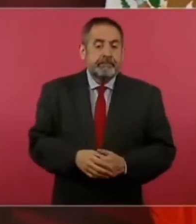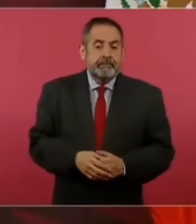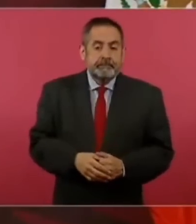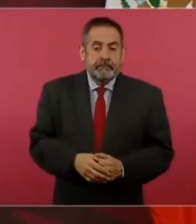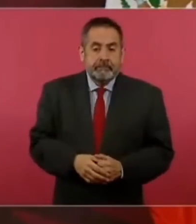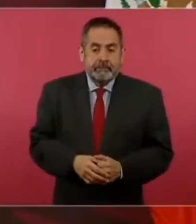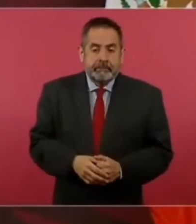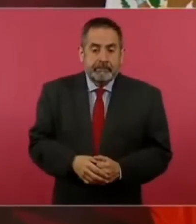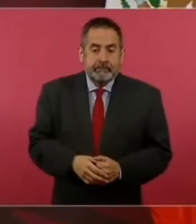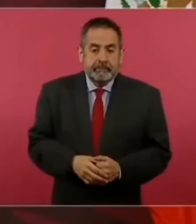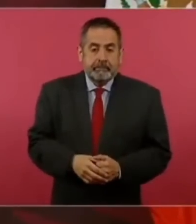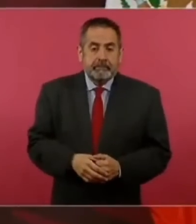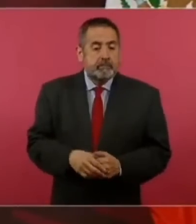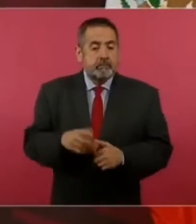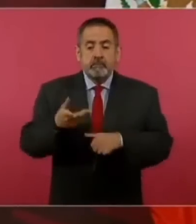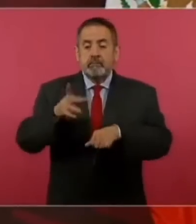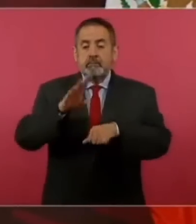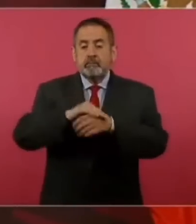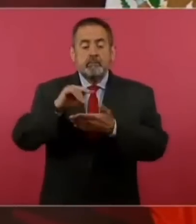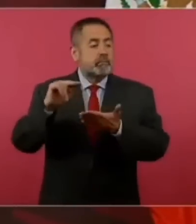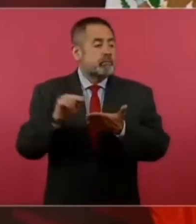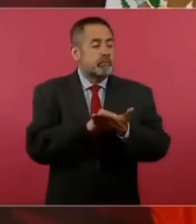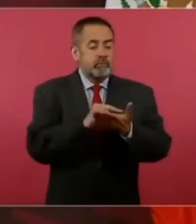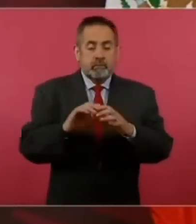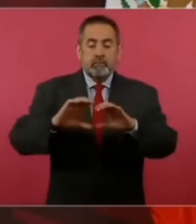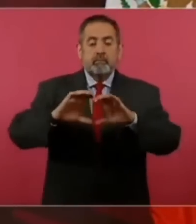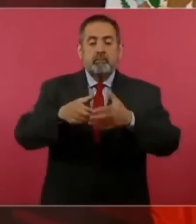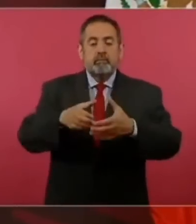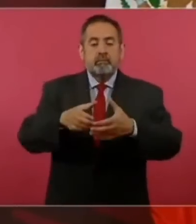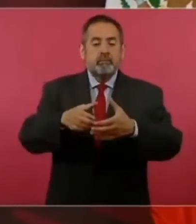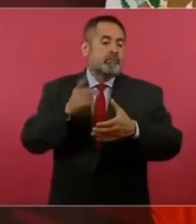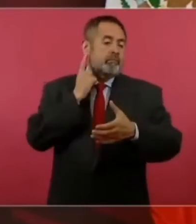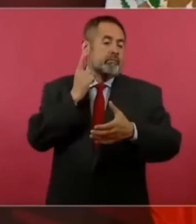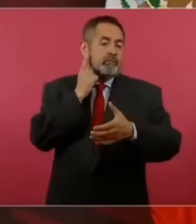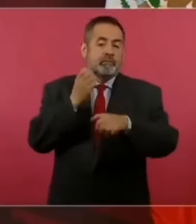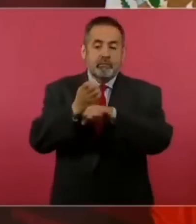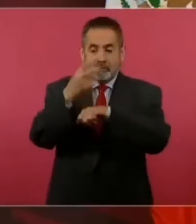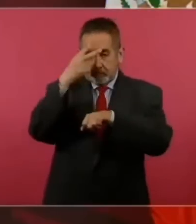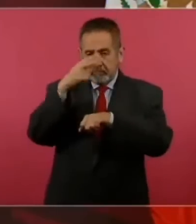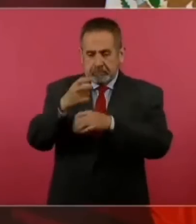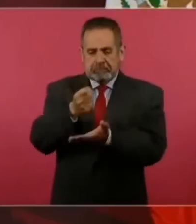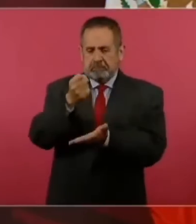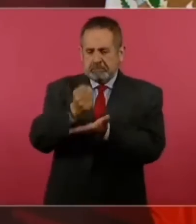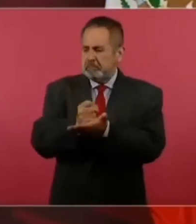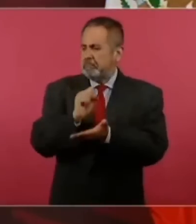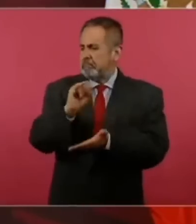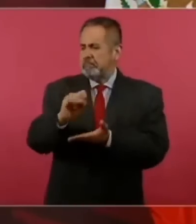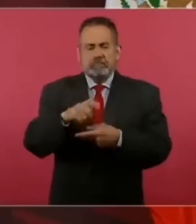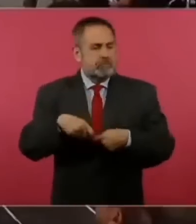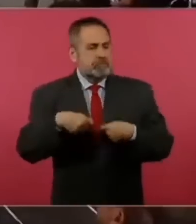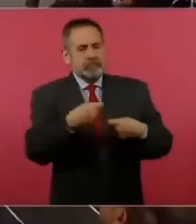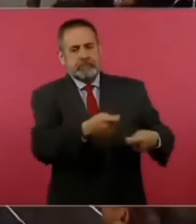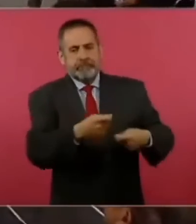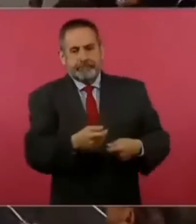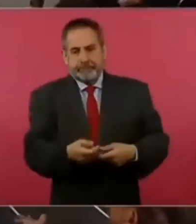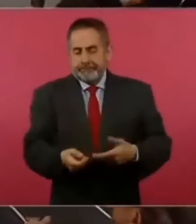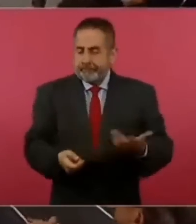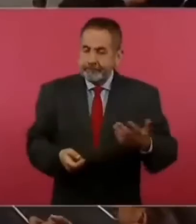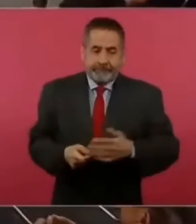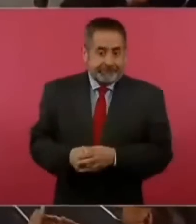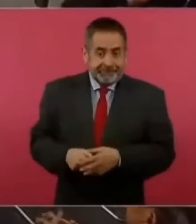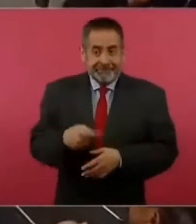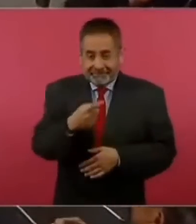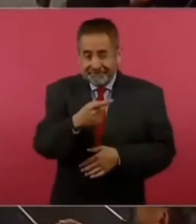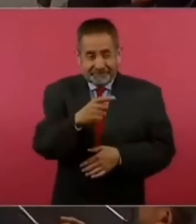y lo autorizó el congreso local del estado de México y le entregan a IGA